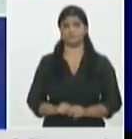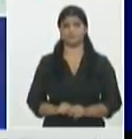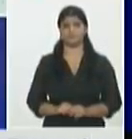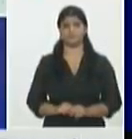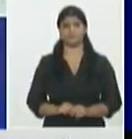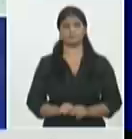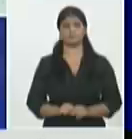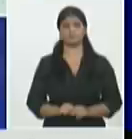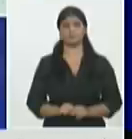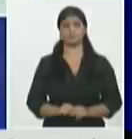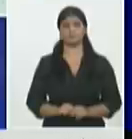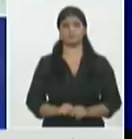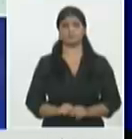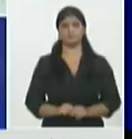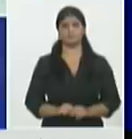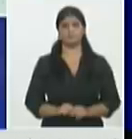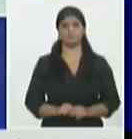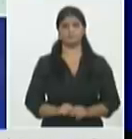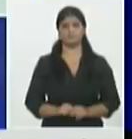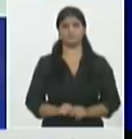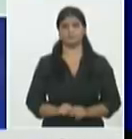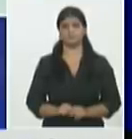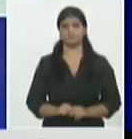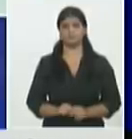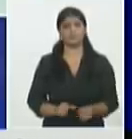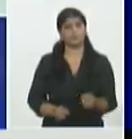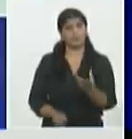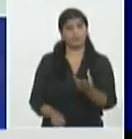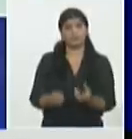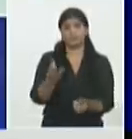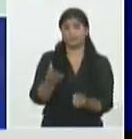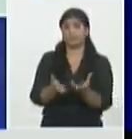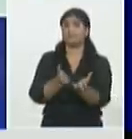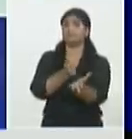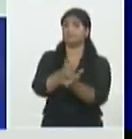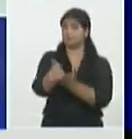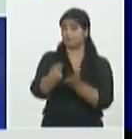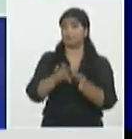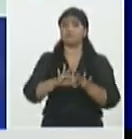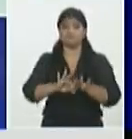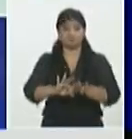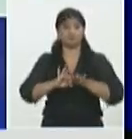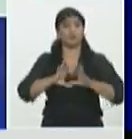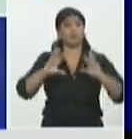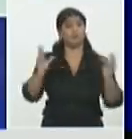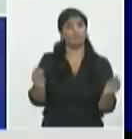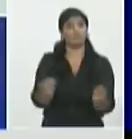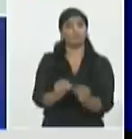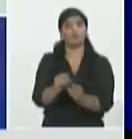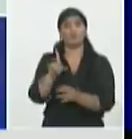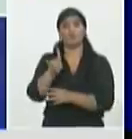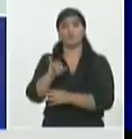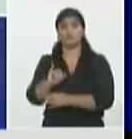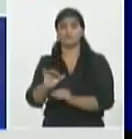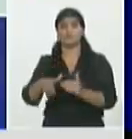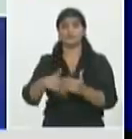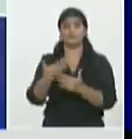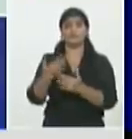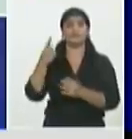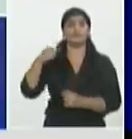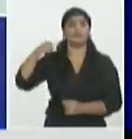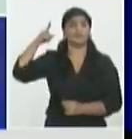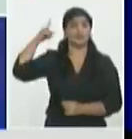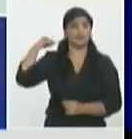cifra elevada de eventos activos 96 en el día de ayer las